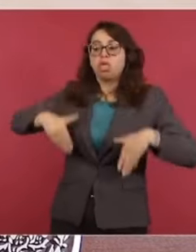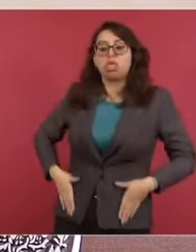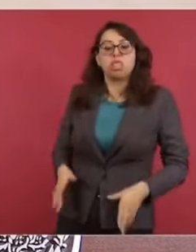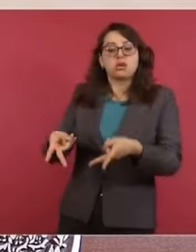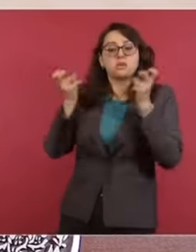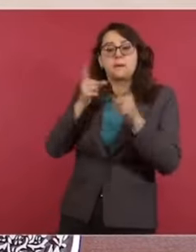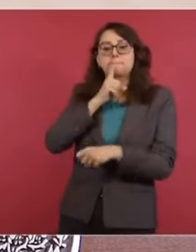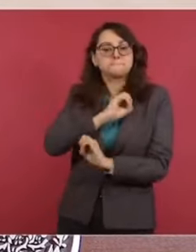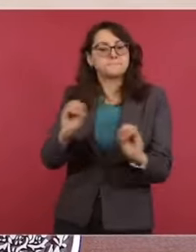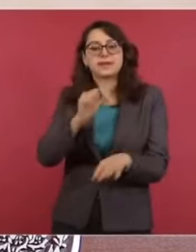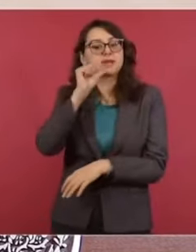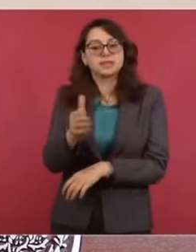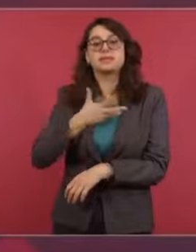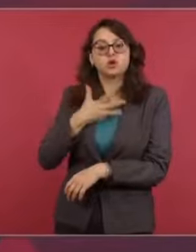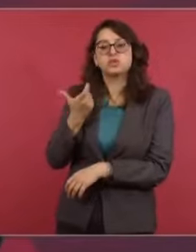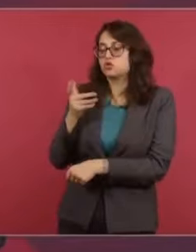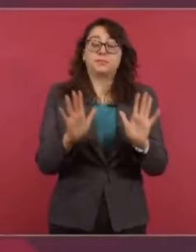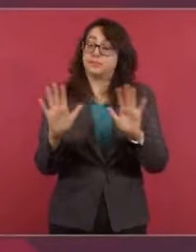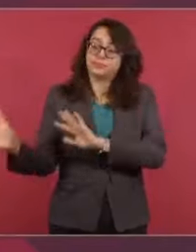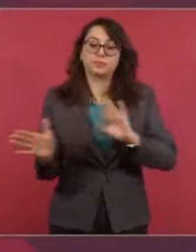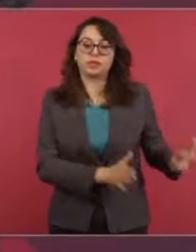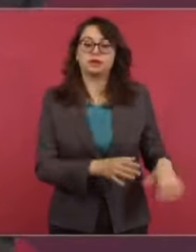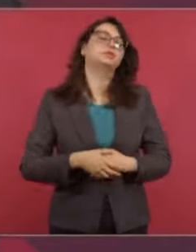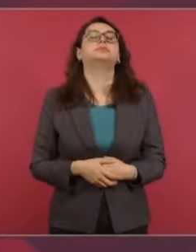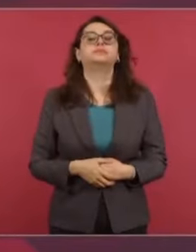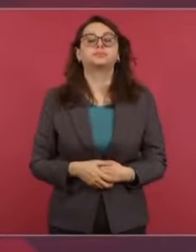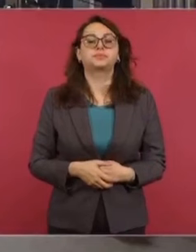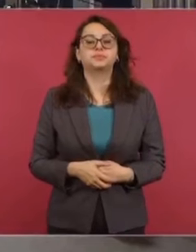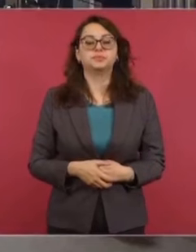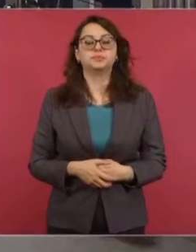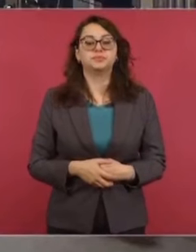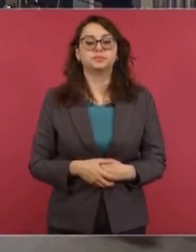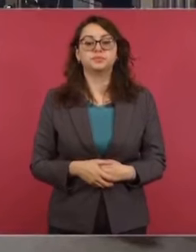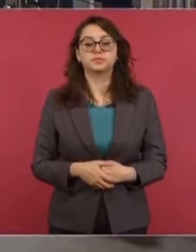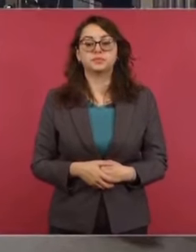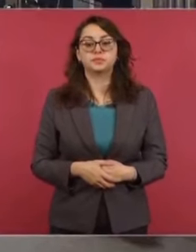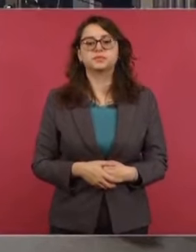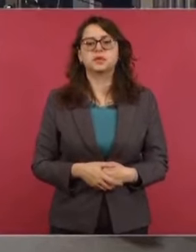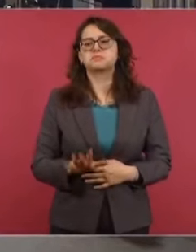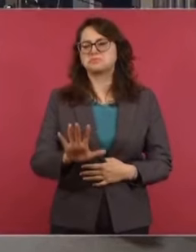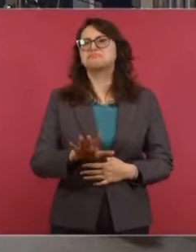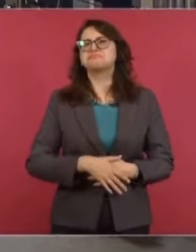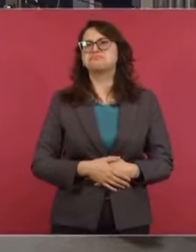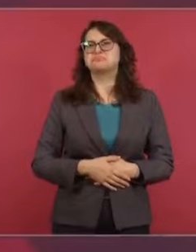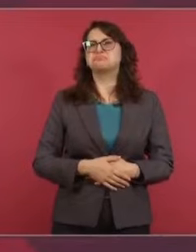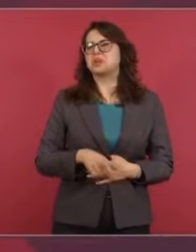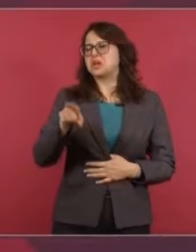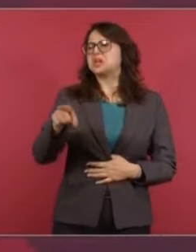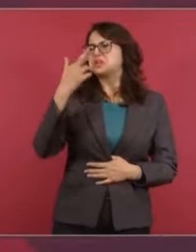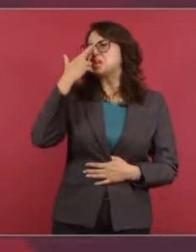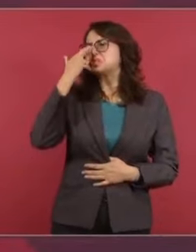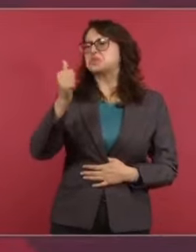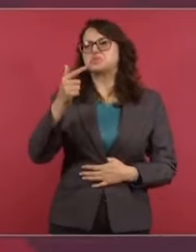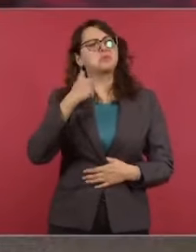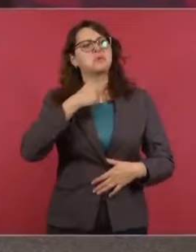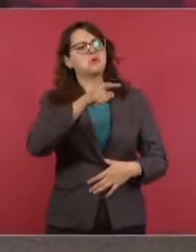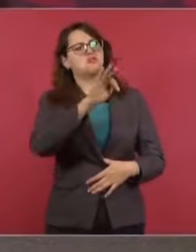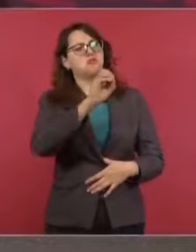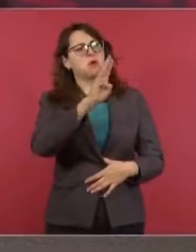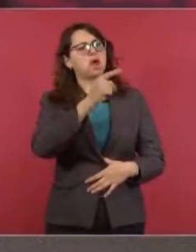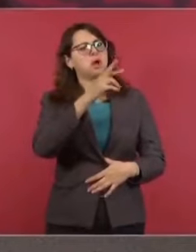porque ya no se roban el dinero. Imagínense que nosotros decimos, no nos vamos a pagar los intereses.